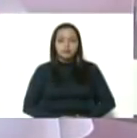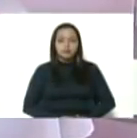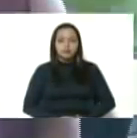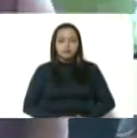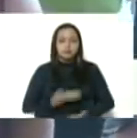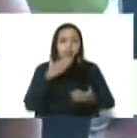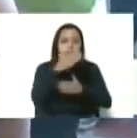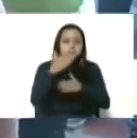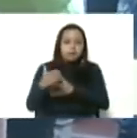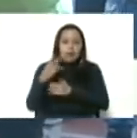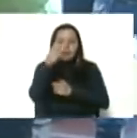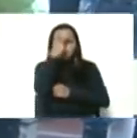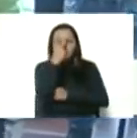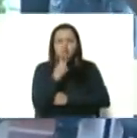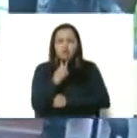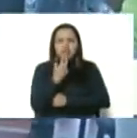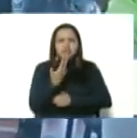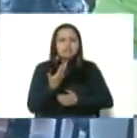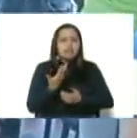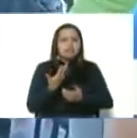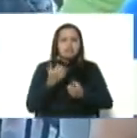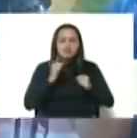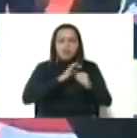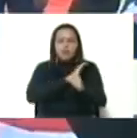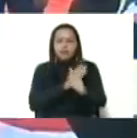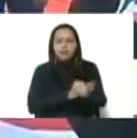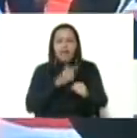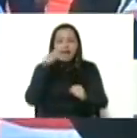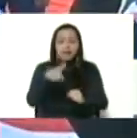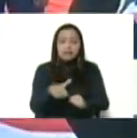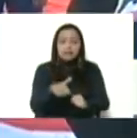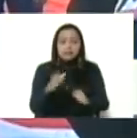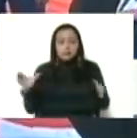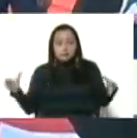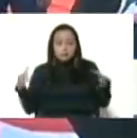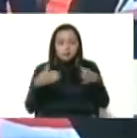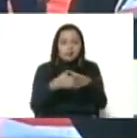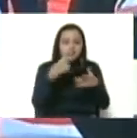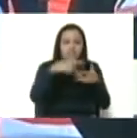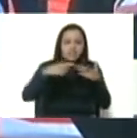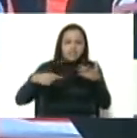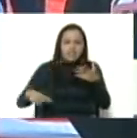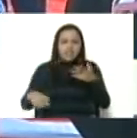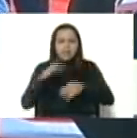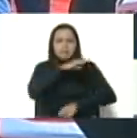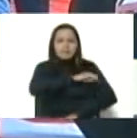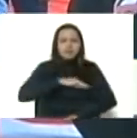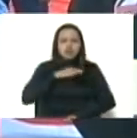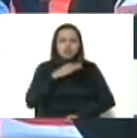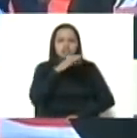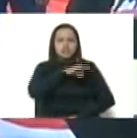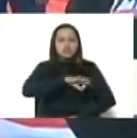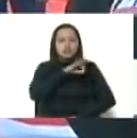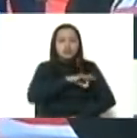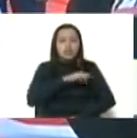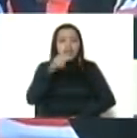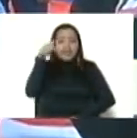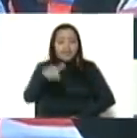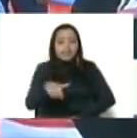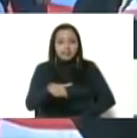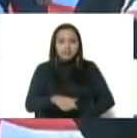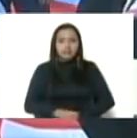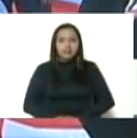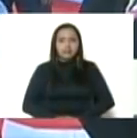sectores de pobreza crítica. Aquí se concentran las distintas misiones sociales y desde aquí